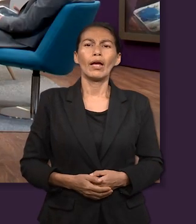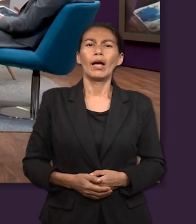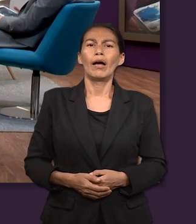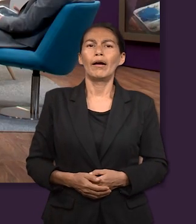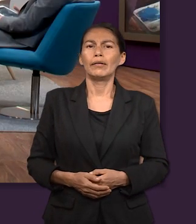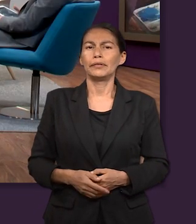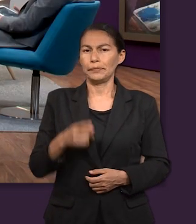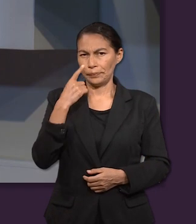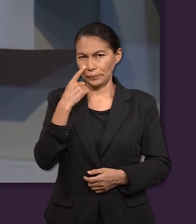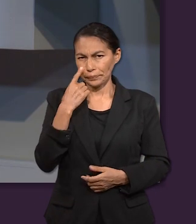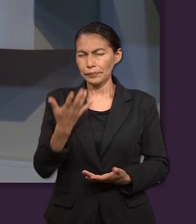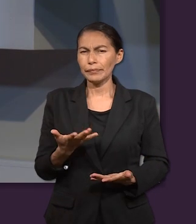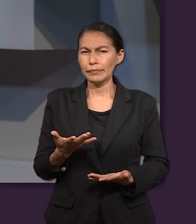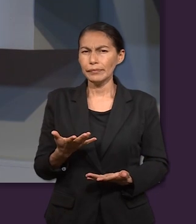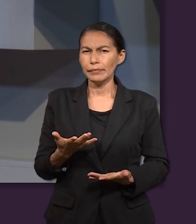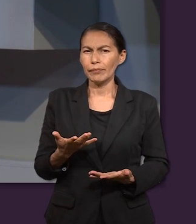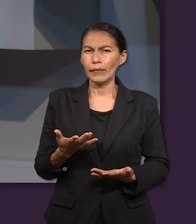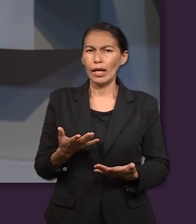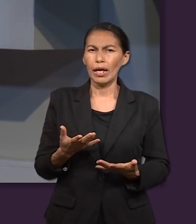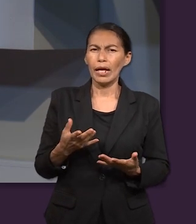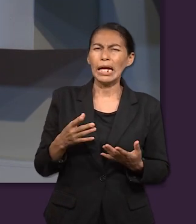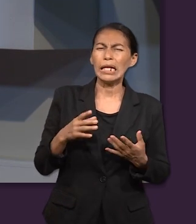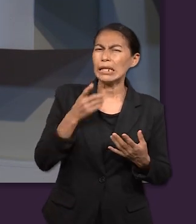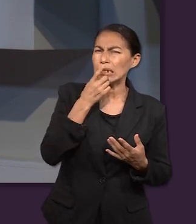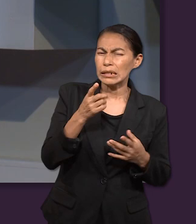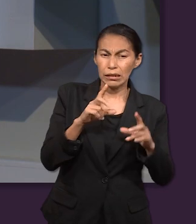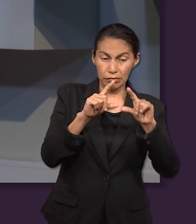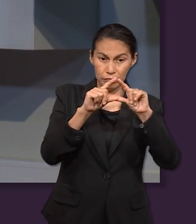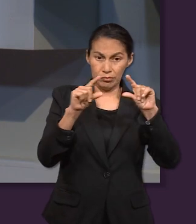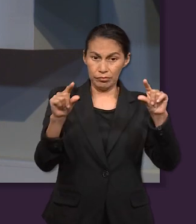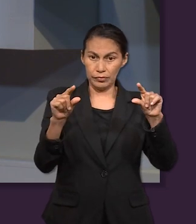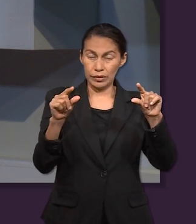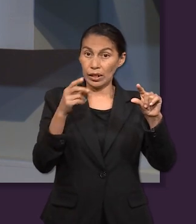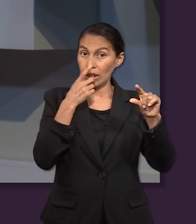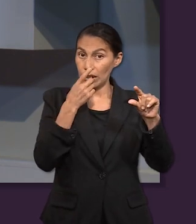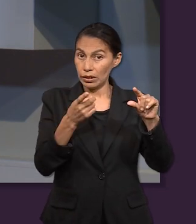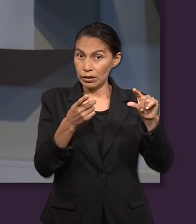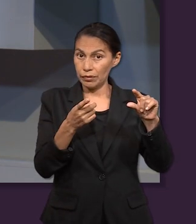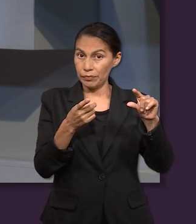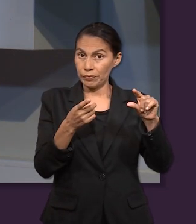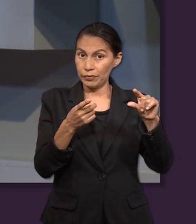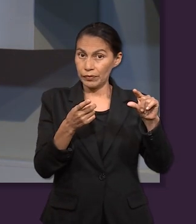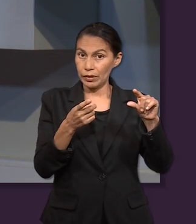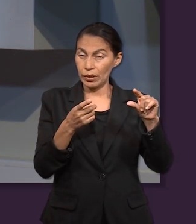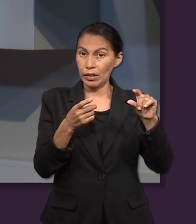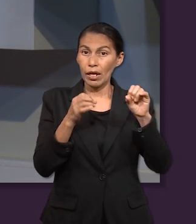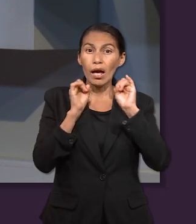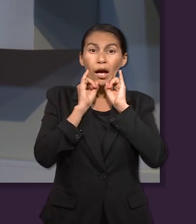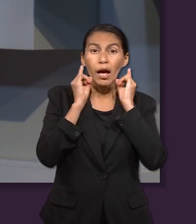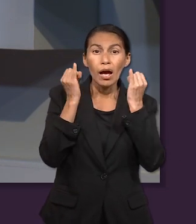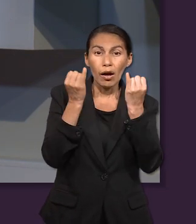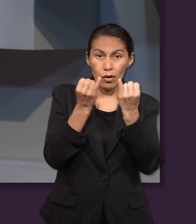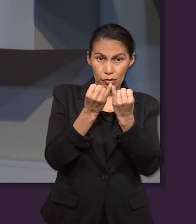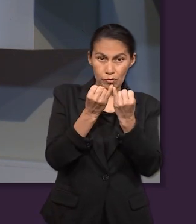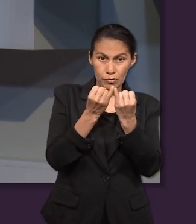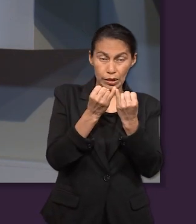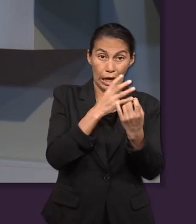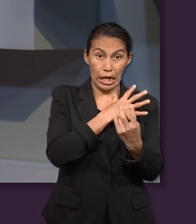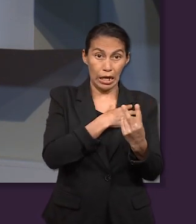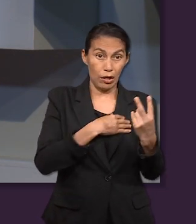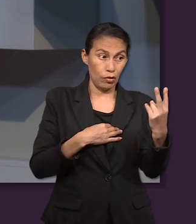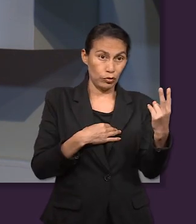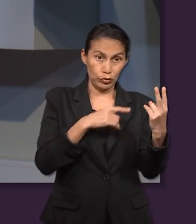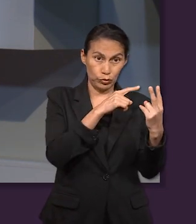mandarnos a la pregunta del experto con la siguiente enseñanza que deja este texto. Cuando Jacob